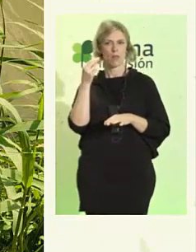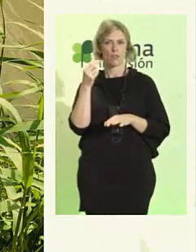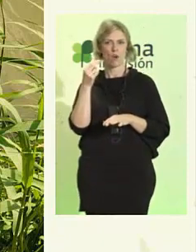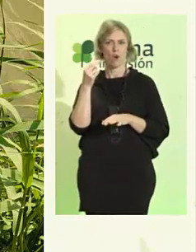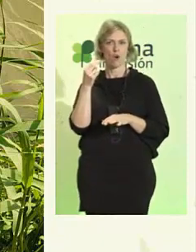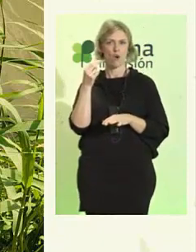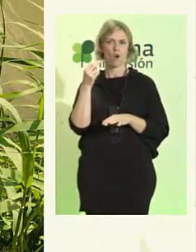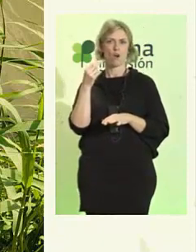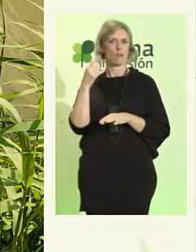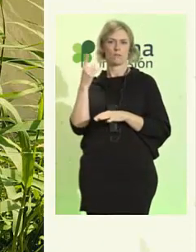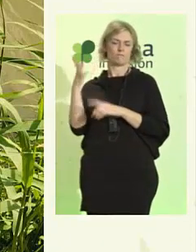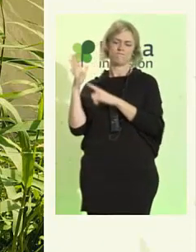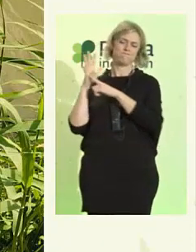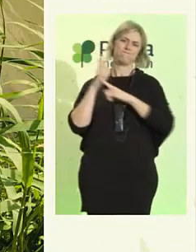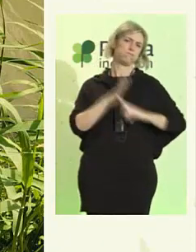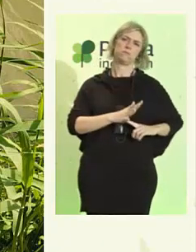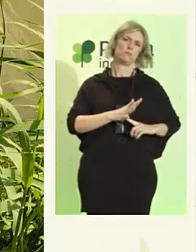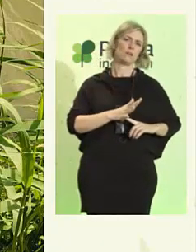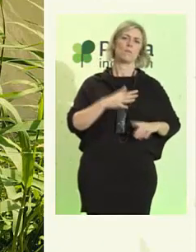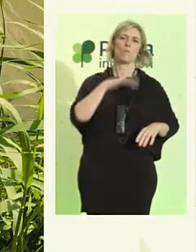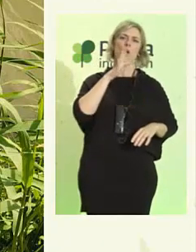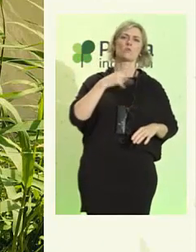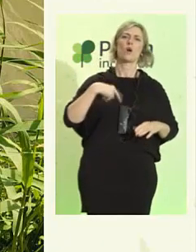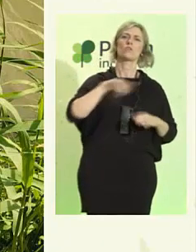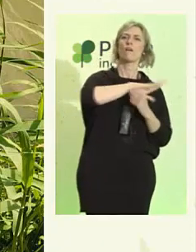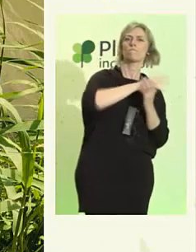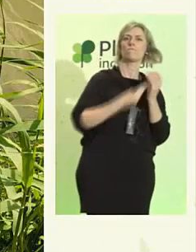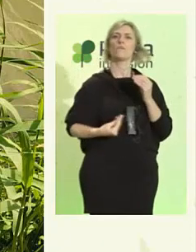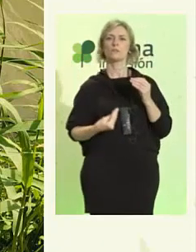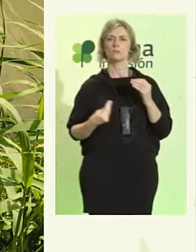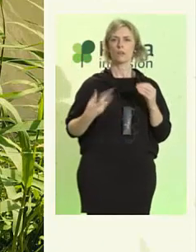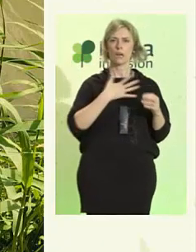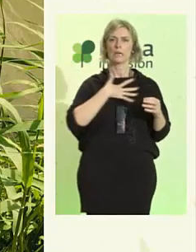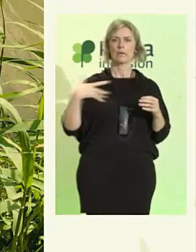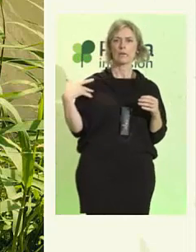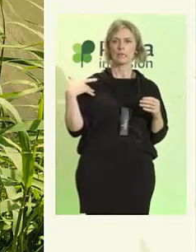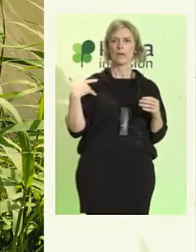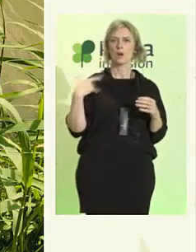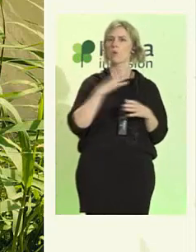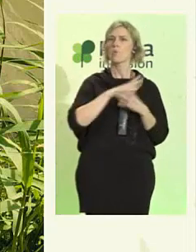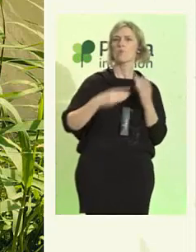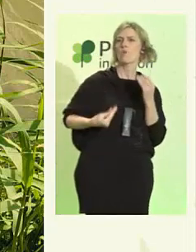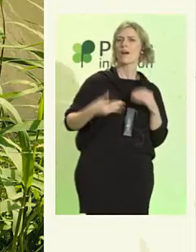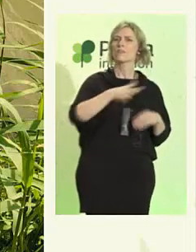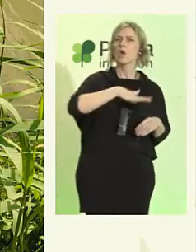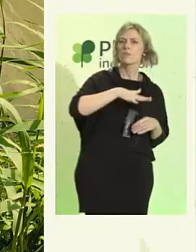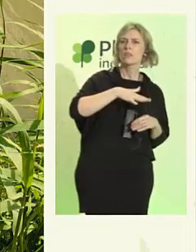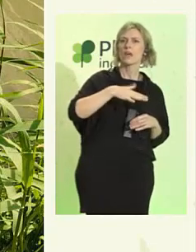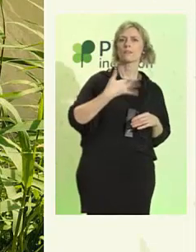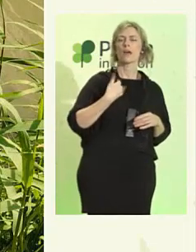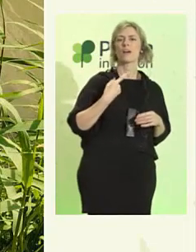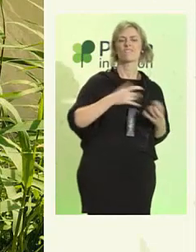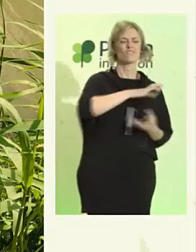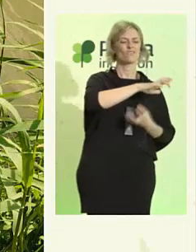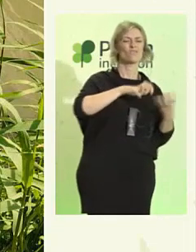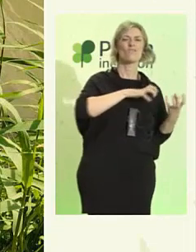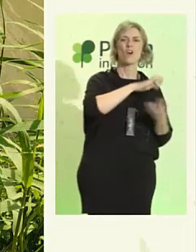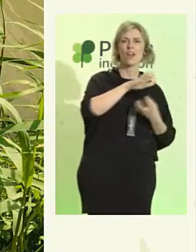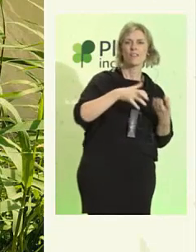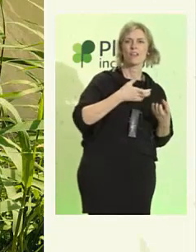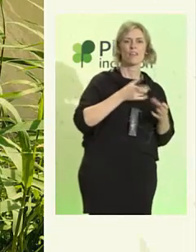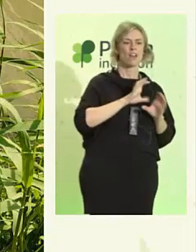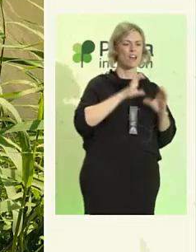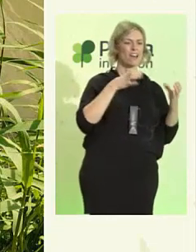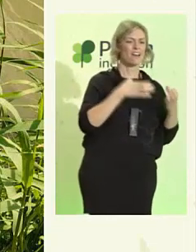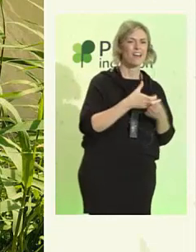impedirles que quisieran huir de la violencia de las pandillas, de la